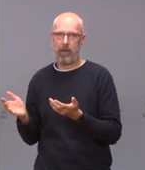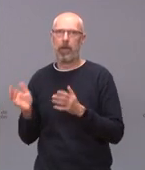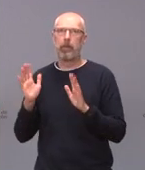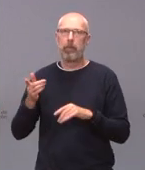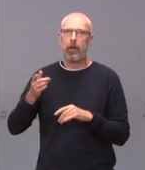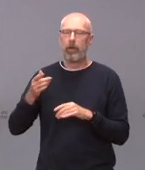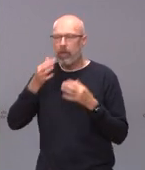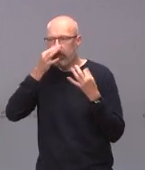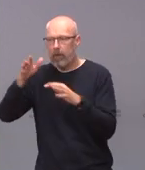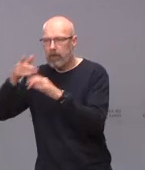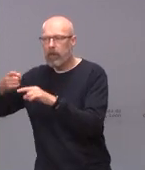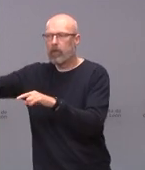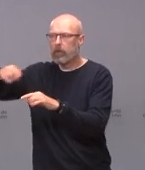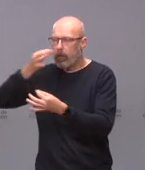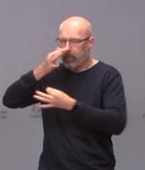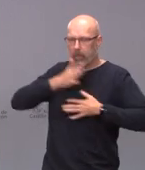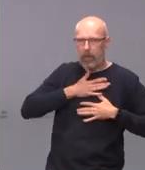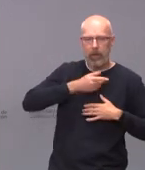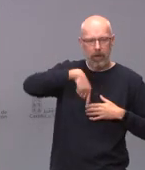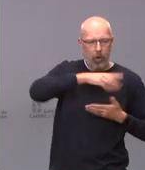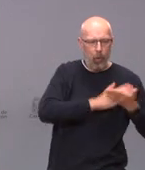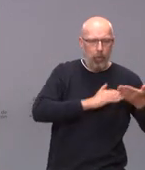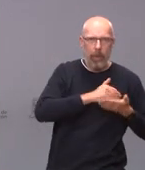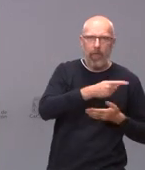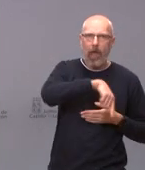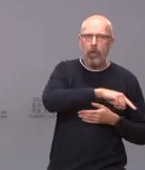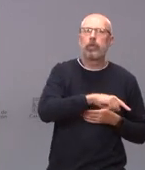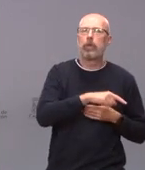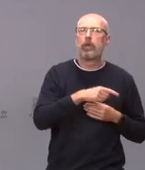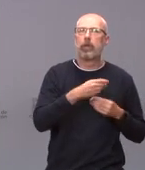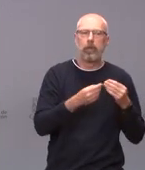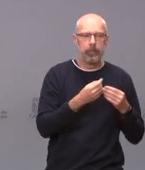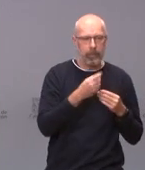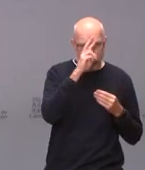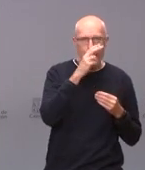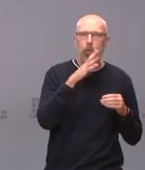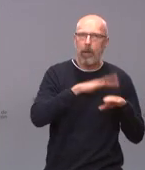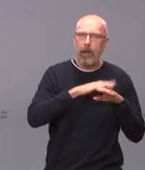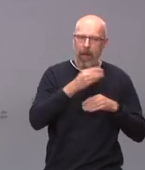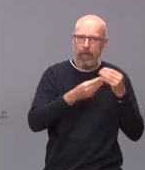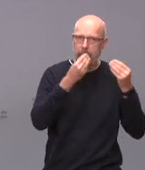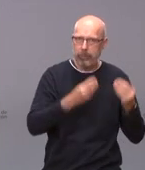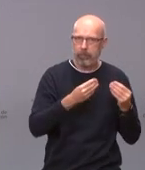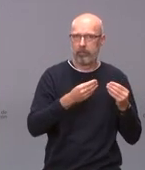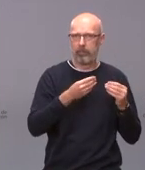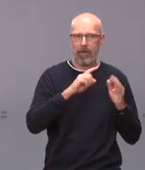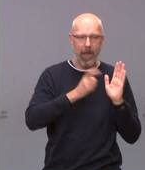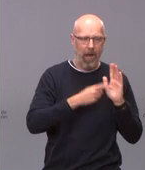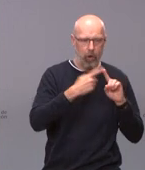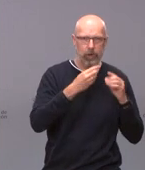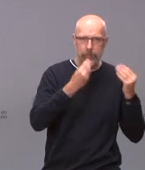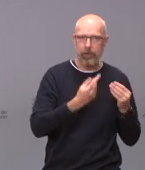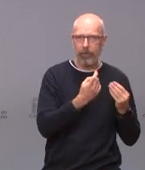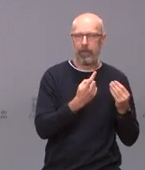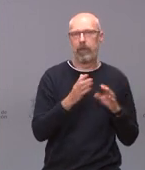subcontrata verdad pues sí nos preocupa tener unos instrumentos normativos suficientes sobre el asunto de la vacuna de Janssen está paralizada a la